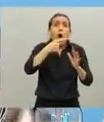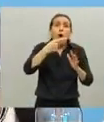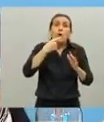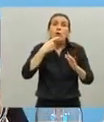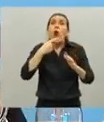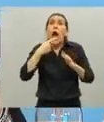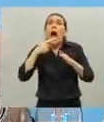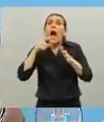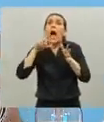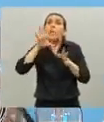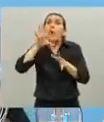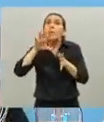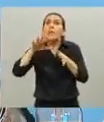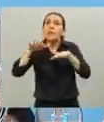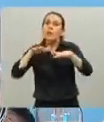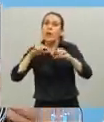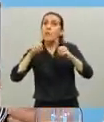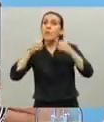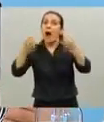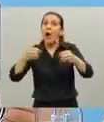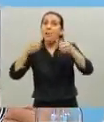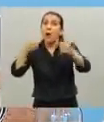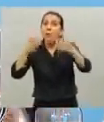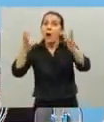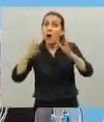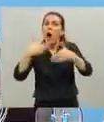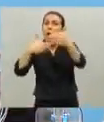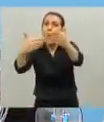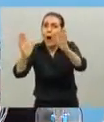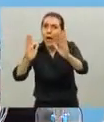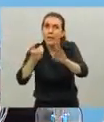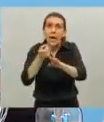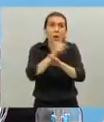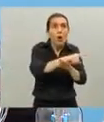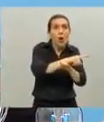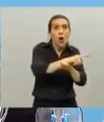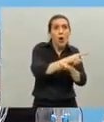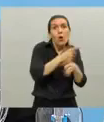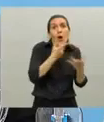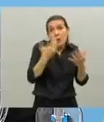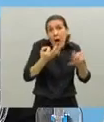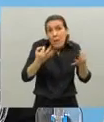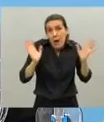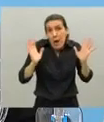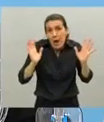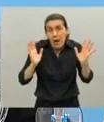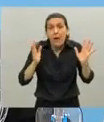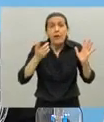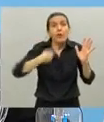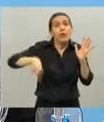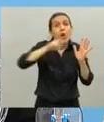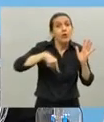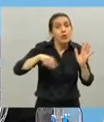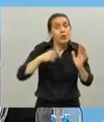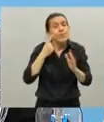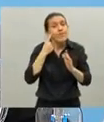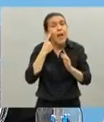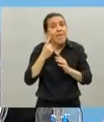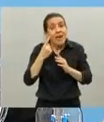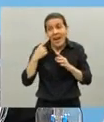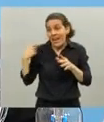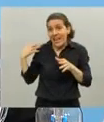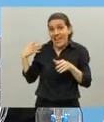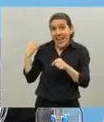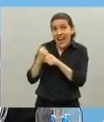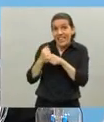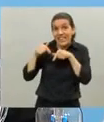avanzan más rápido que aquellos que tienen mayores problemas y es lo correcto ahora tenemos que ir viendo hasta el día de